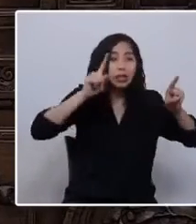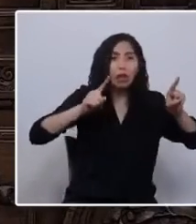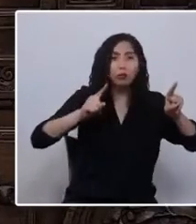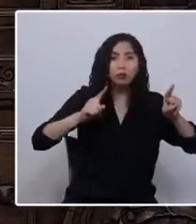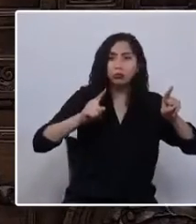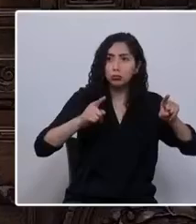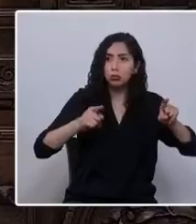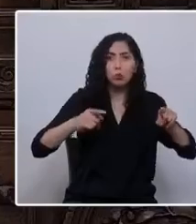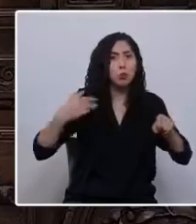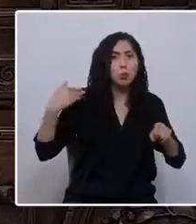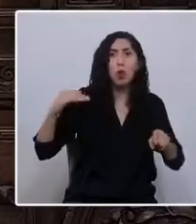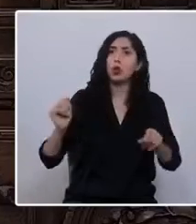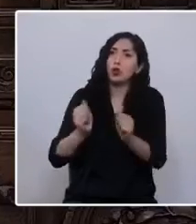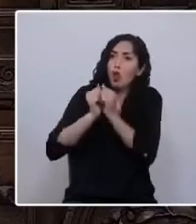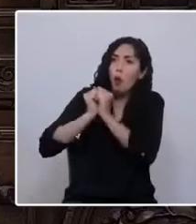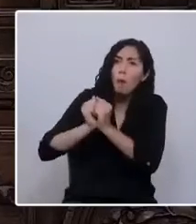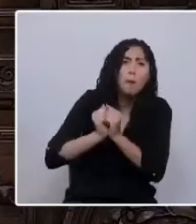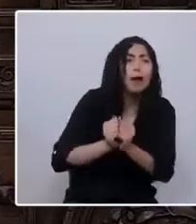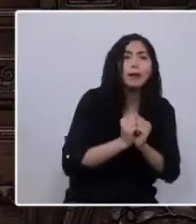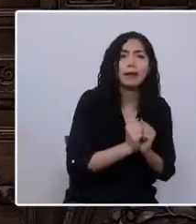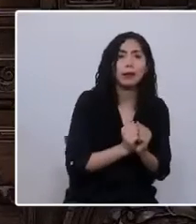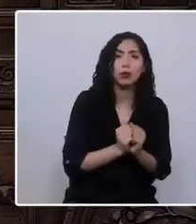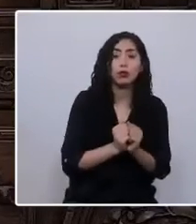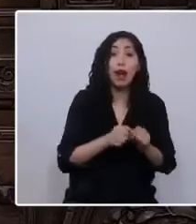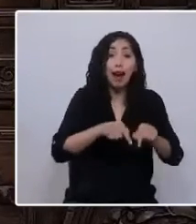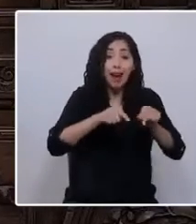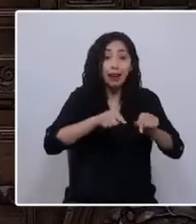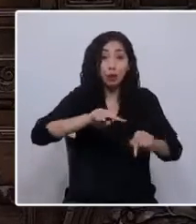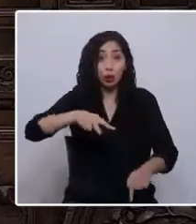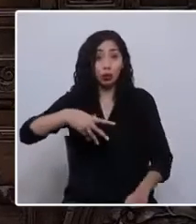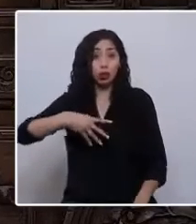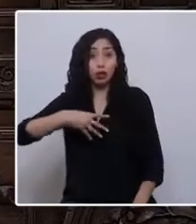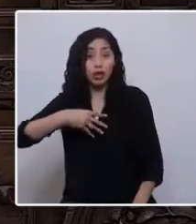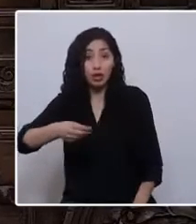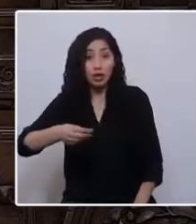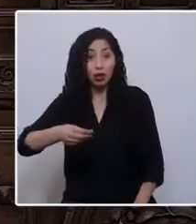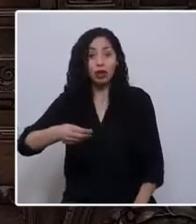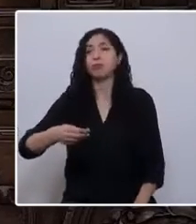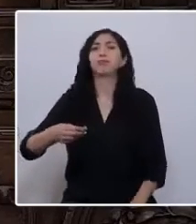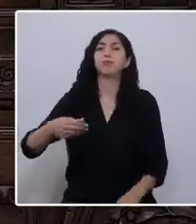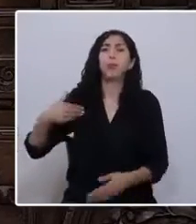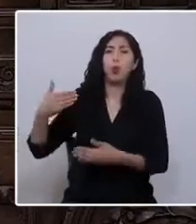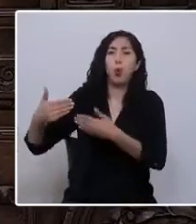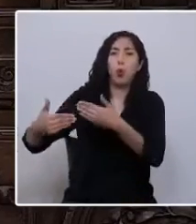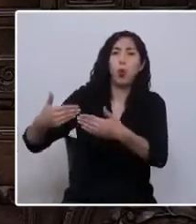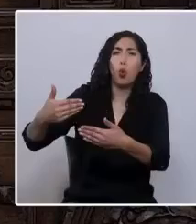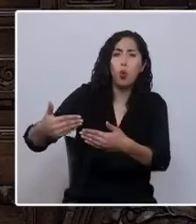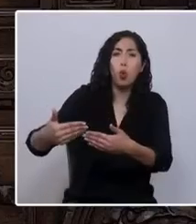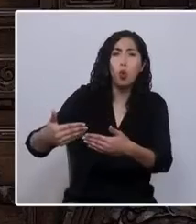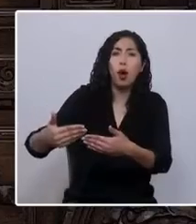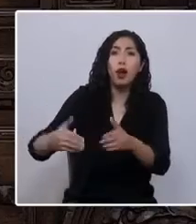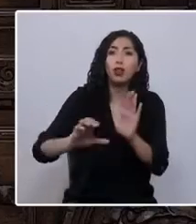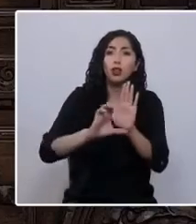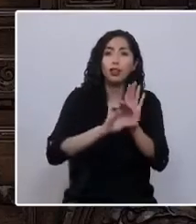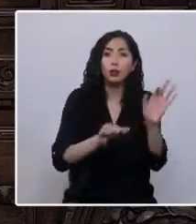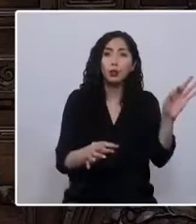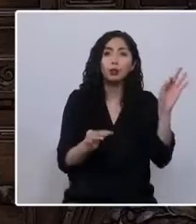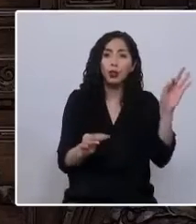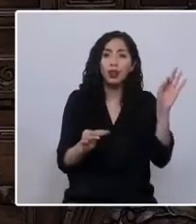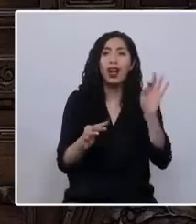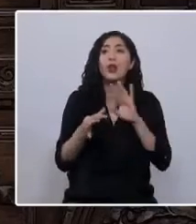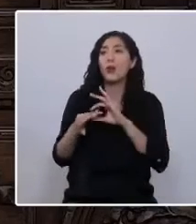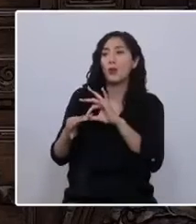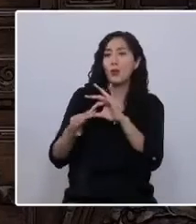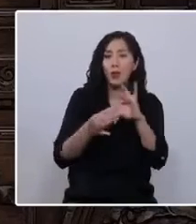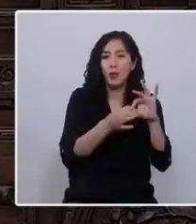compañeros. Así, le dejaremos a nuestros hijos, a nuestras hijas y a las futuras generaciones una constitución que nos una y que nos